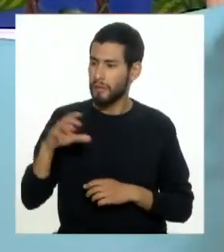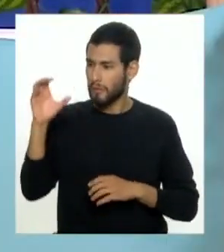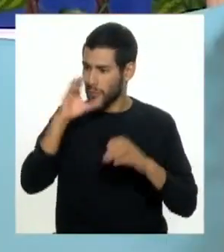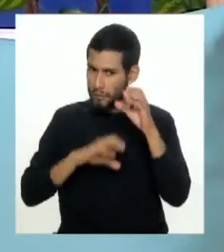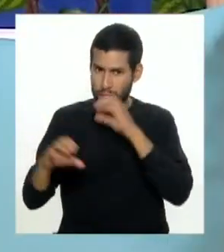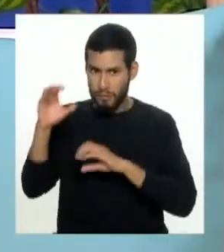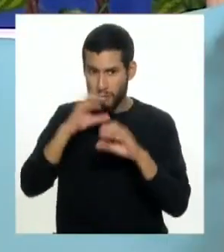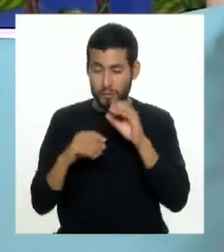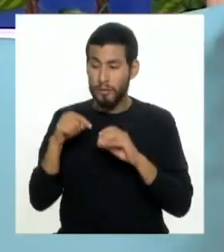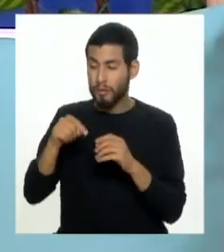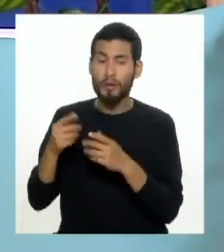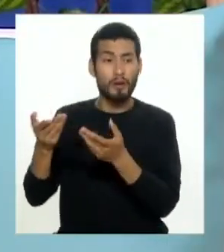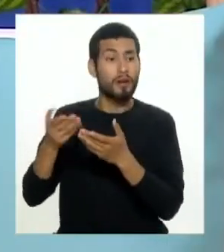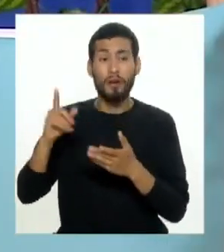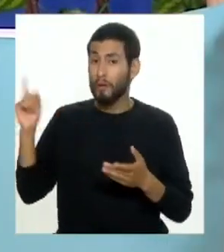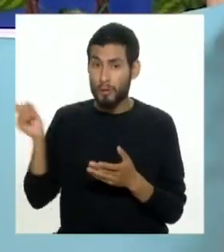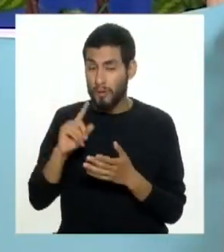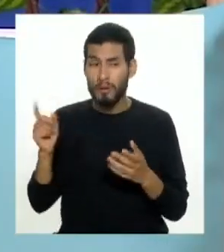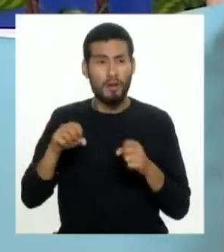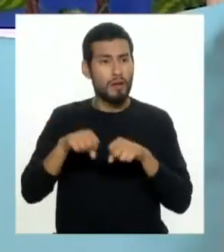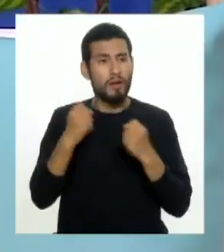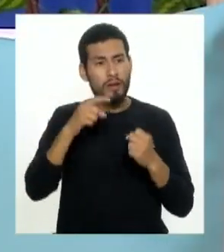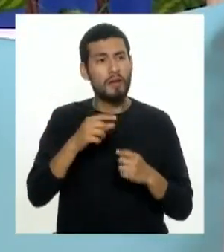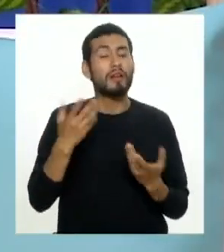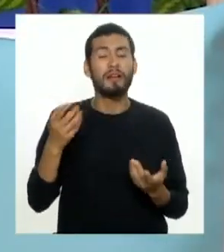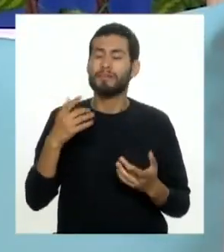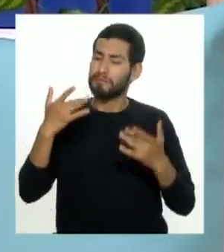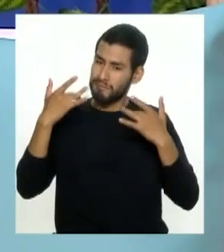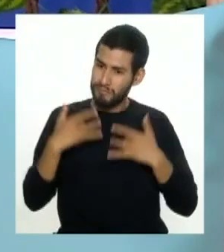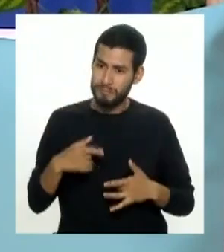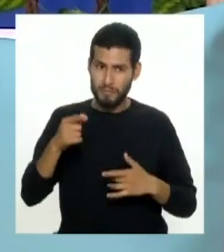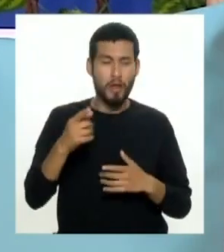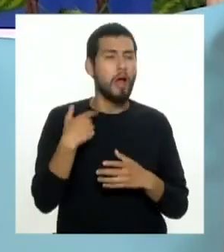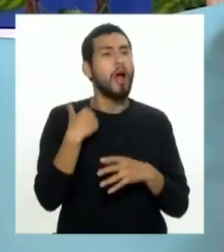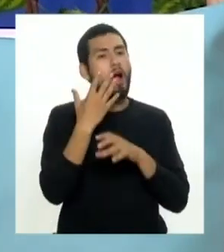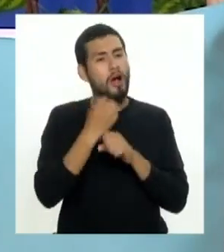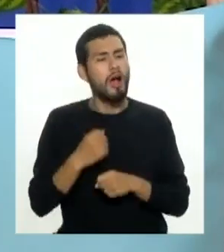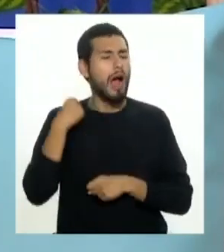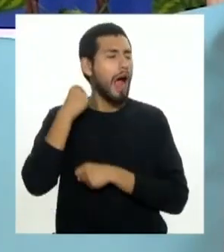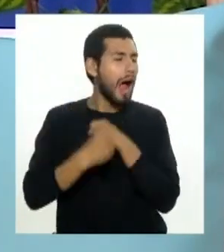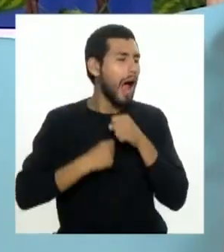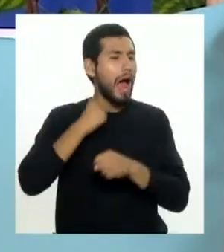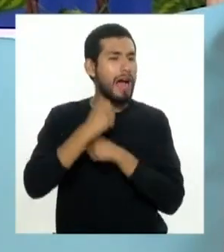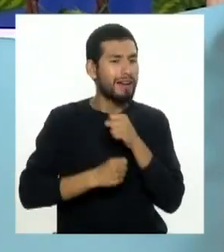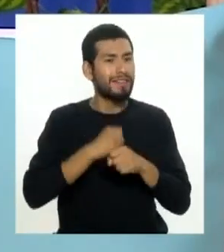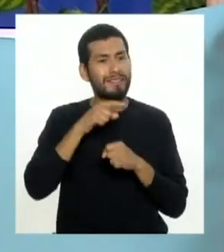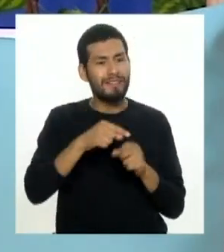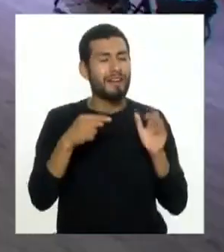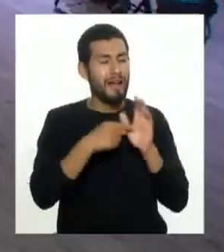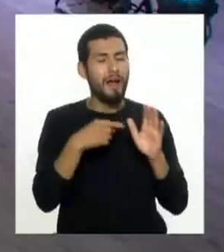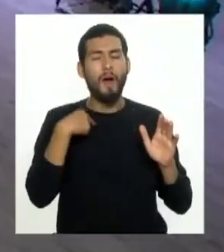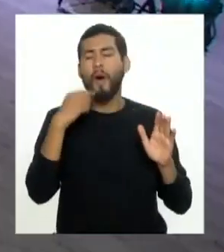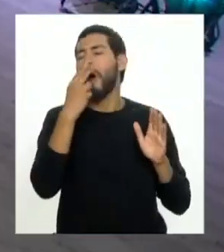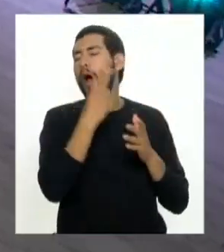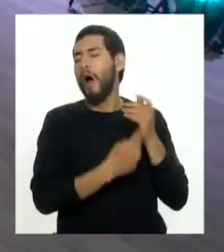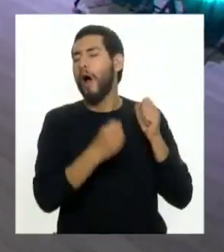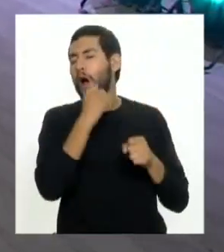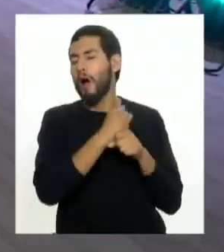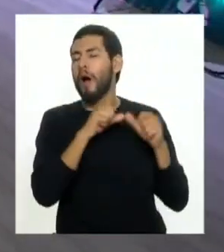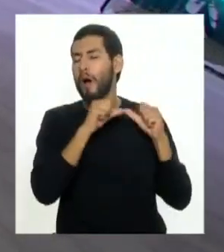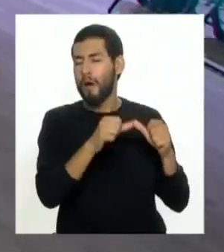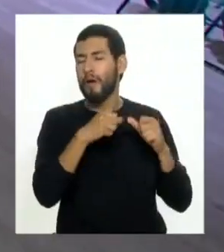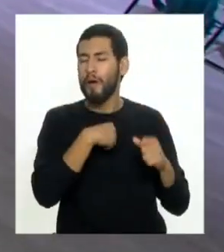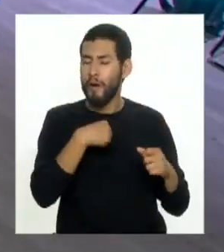el producto que no incurra en reduflación o sea lamentablemente usted se ha acostumbrado por años a una marca determinada ha